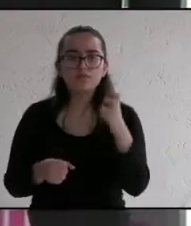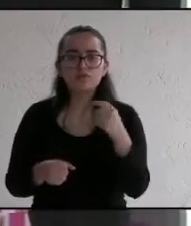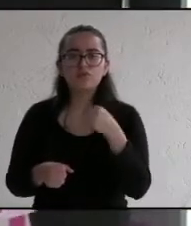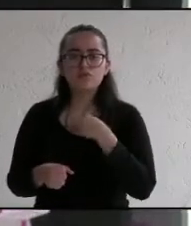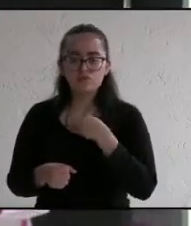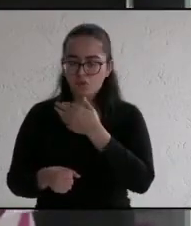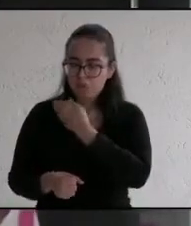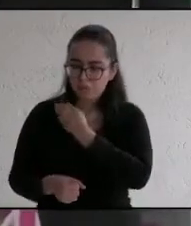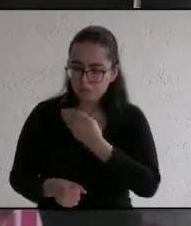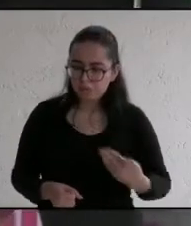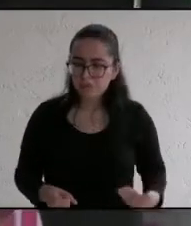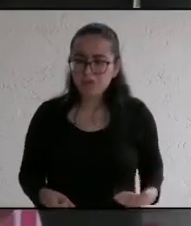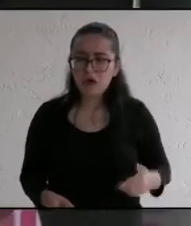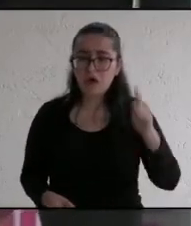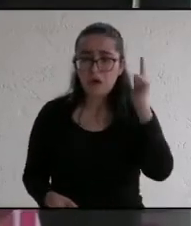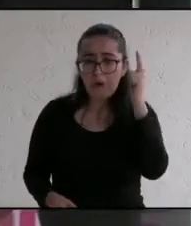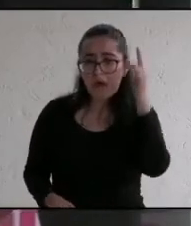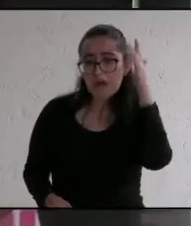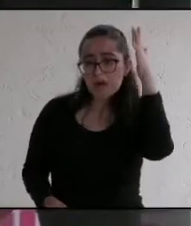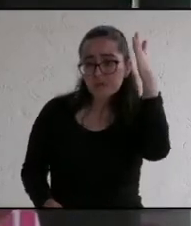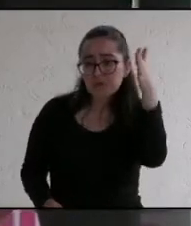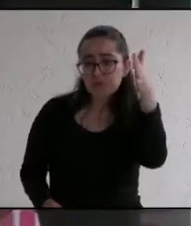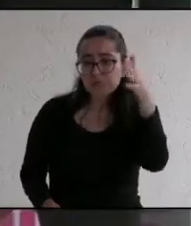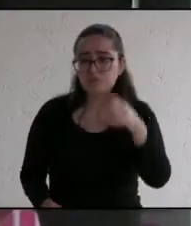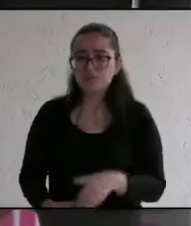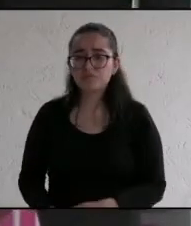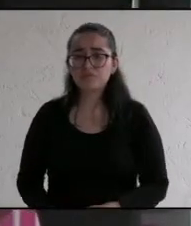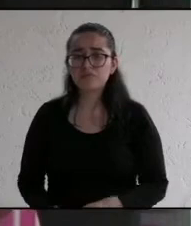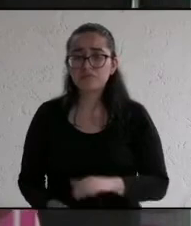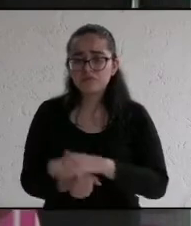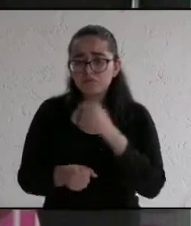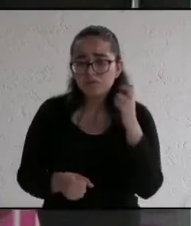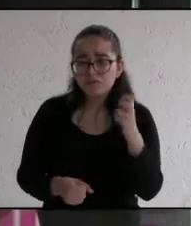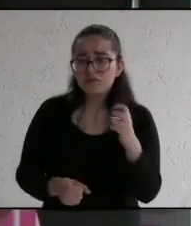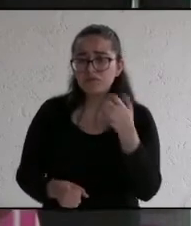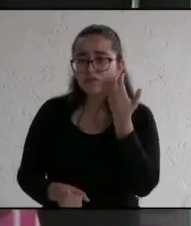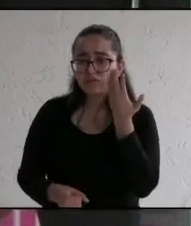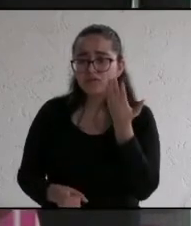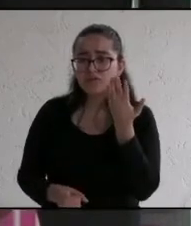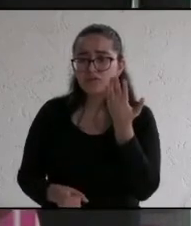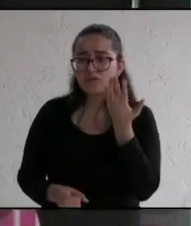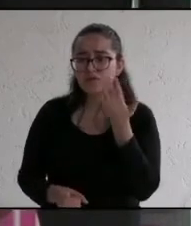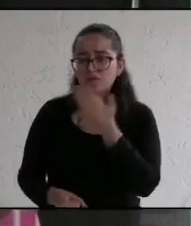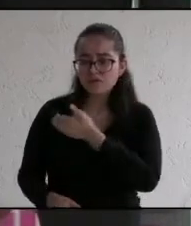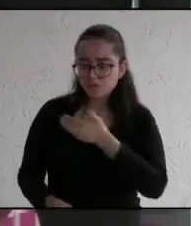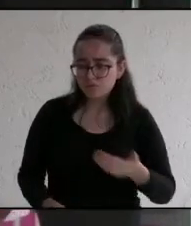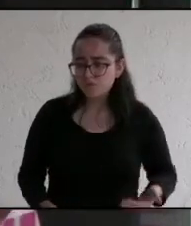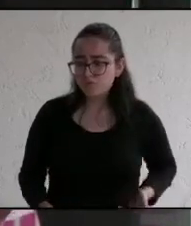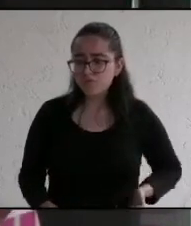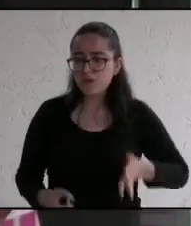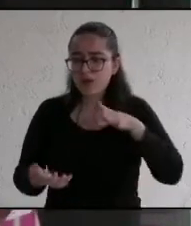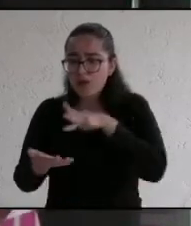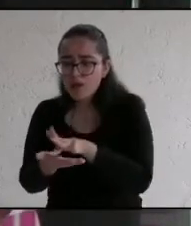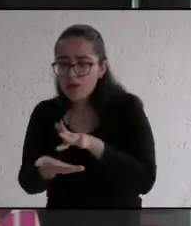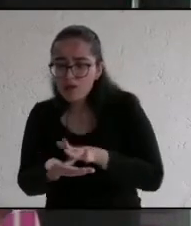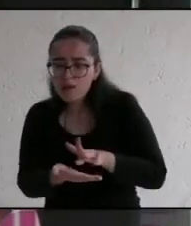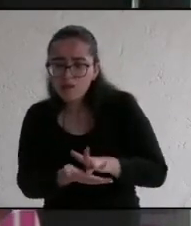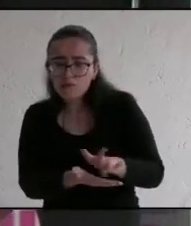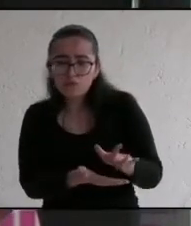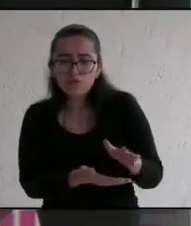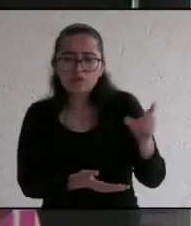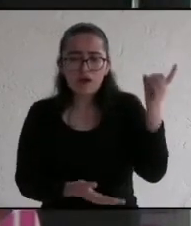alcalde, por eso nunca segundas partes fueron mejores, por eso quiero ahora además de ser alcalde impulsar a una diputada